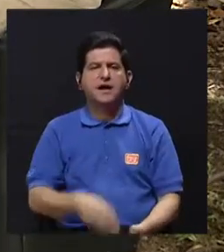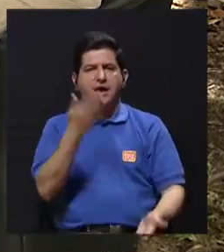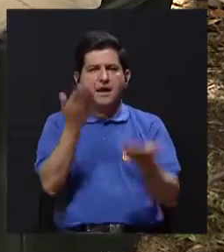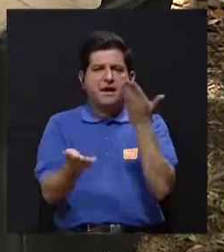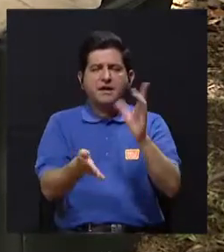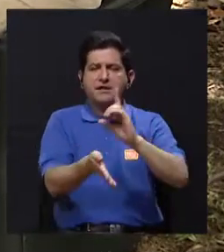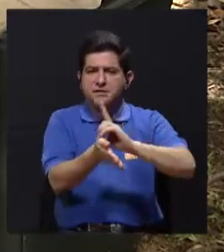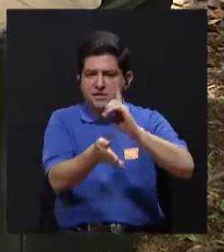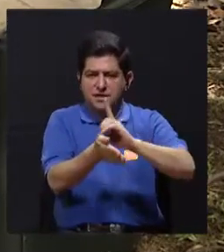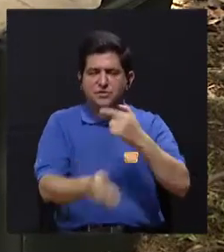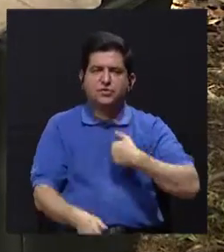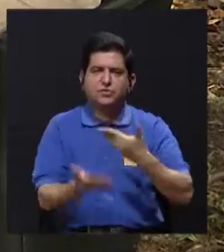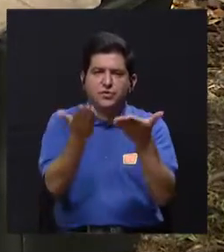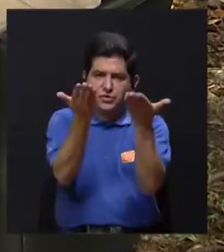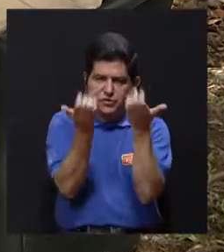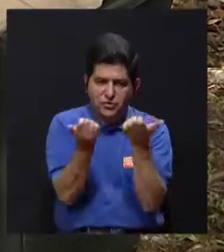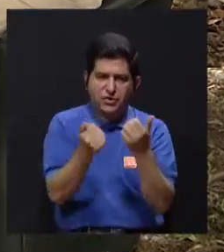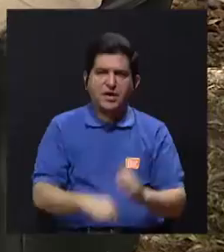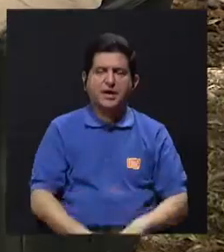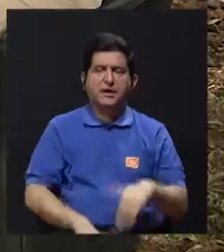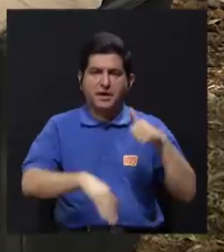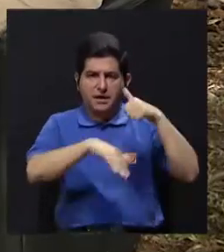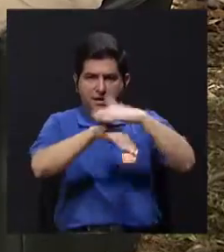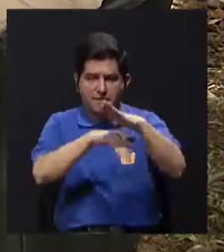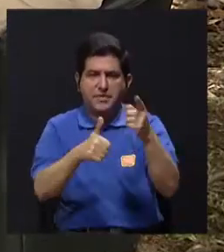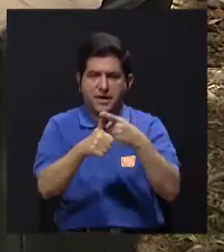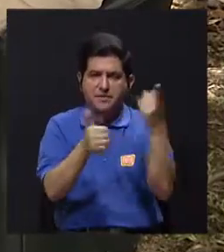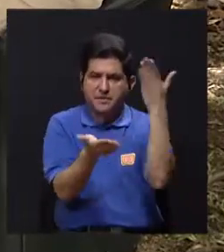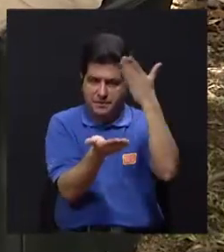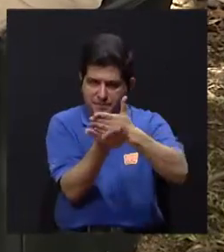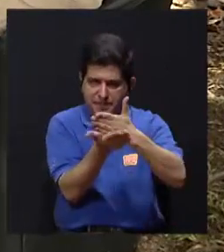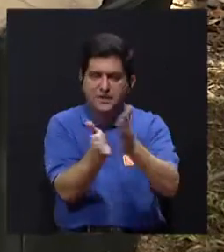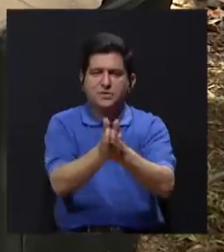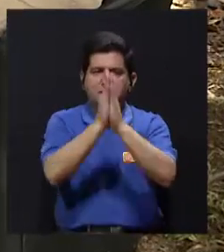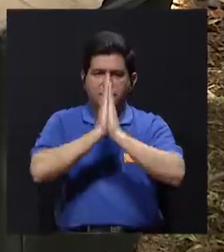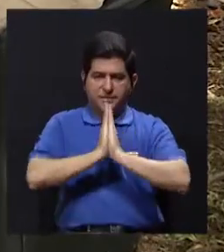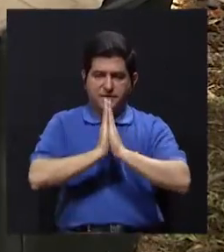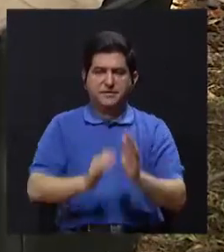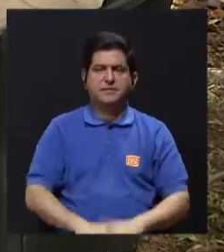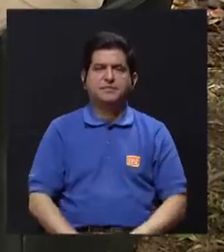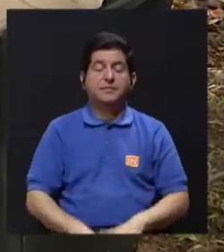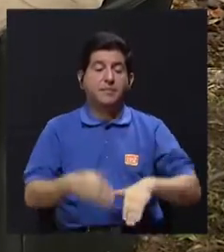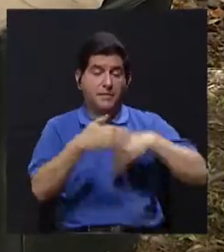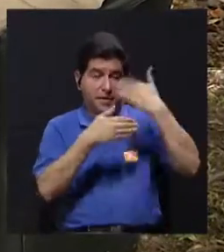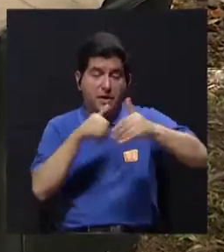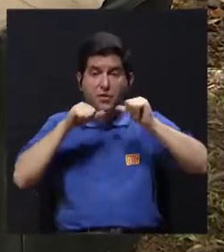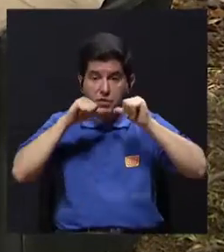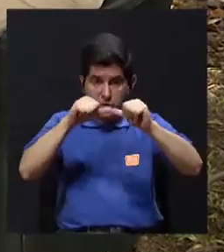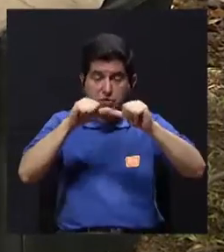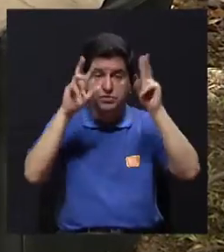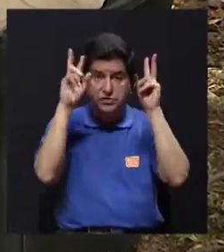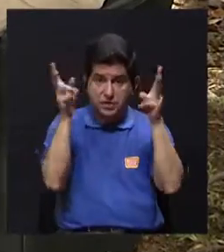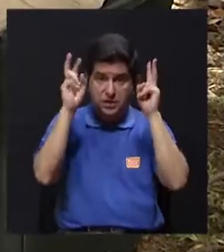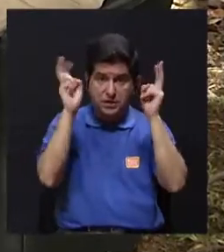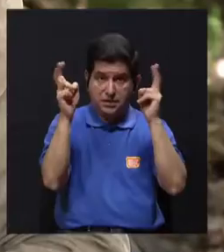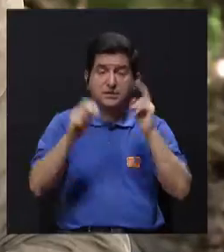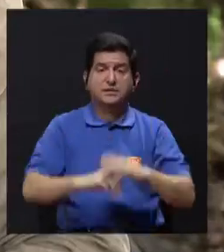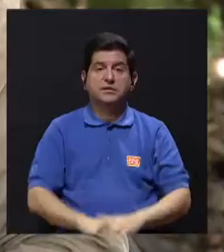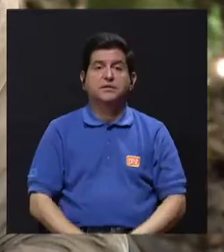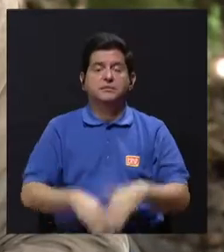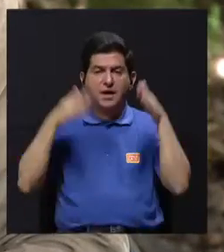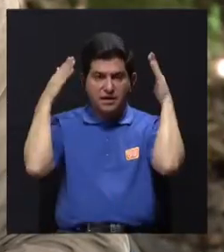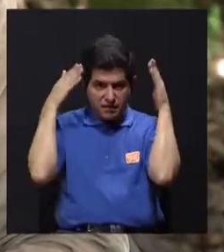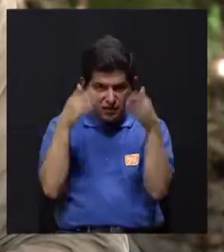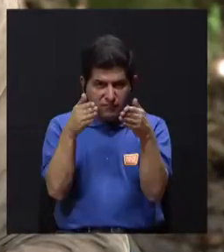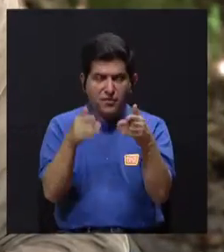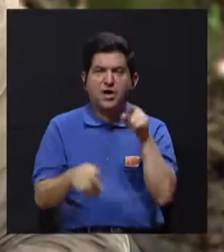comenzar a hacer desde ahora. Tal vez doctor, si me gustaría enviar ahorita a una primera pausa que me están solicitando. Para después